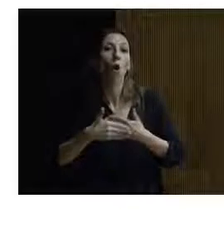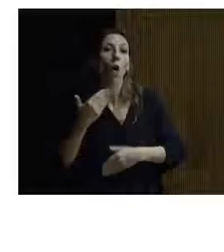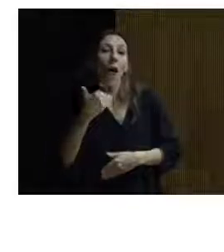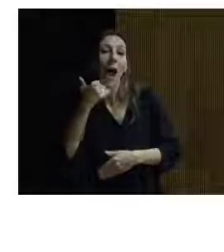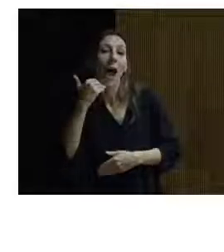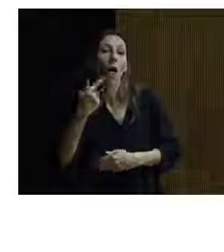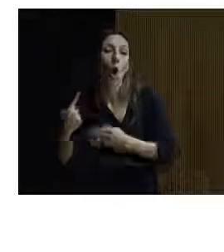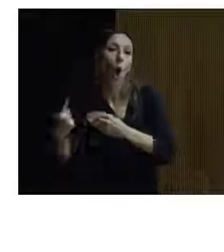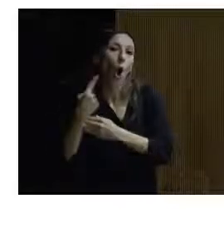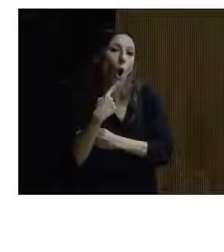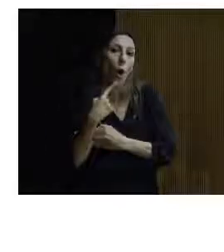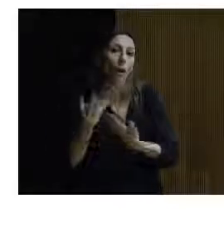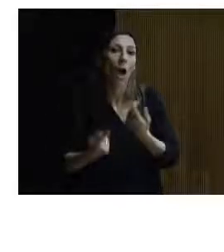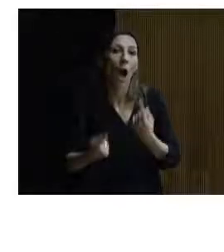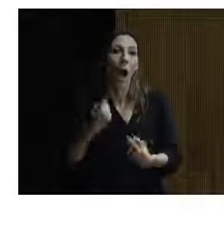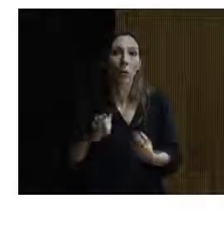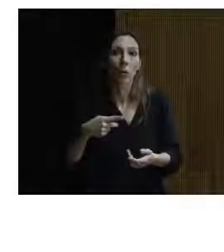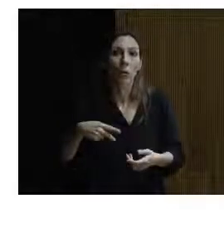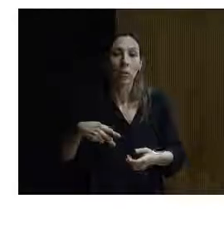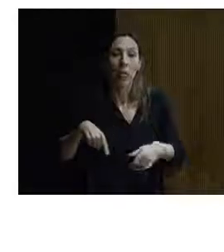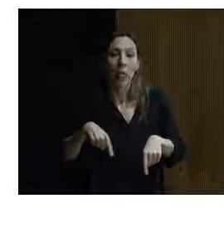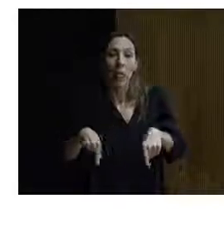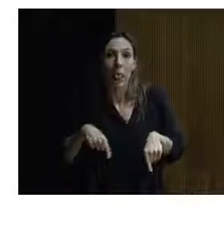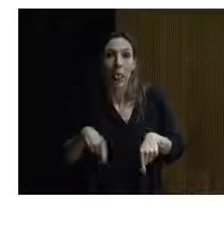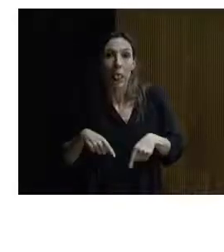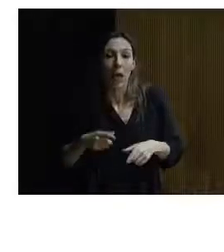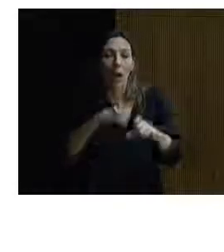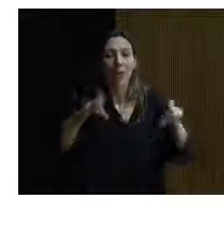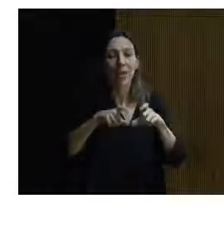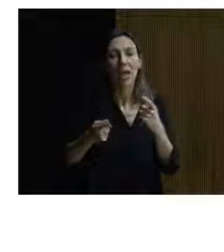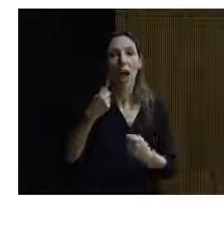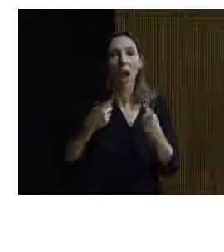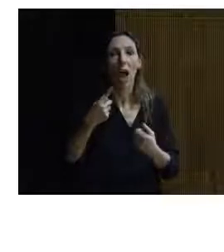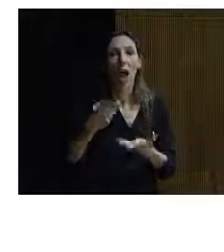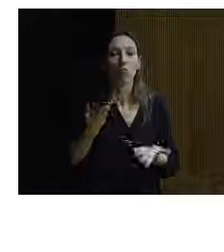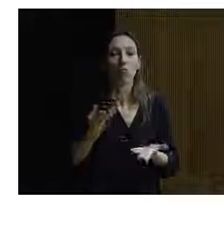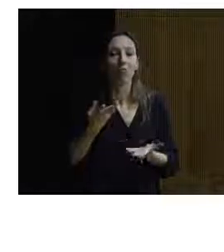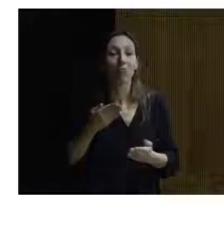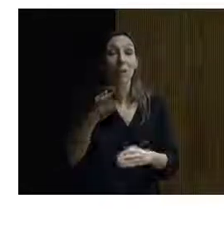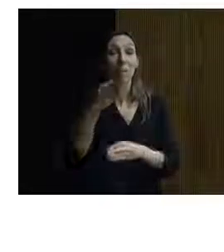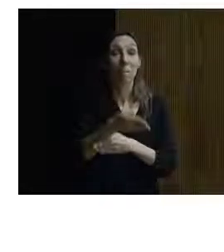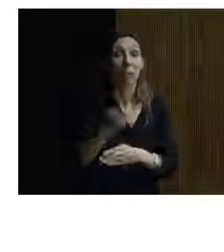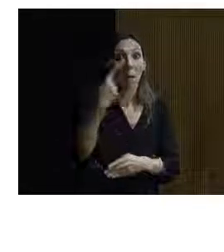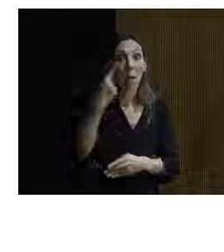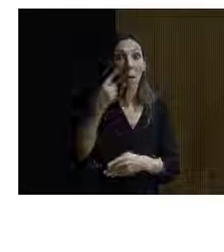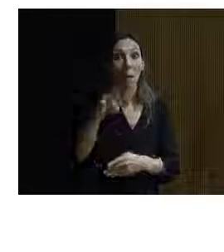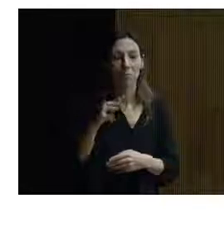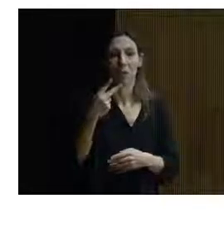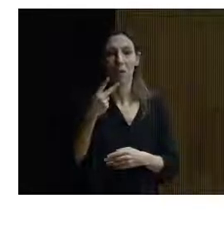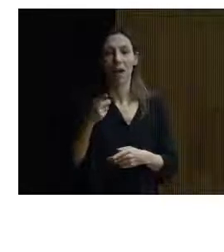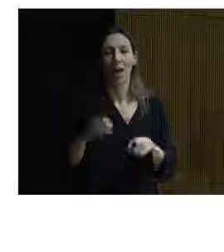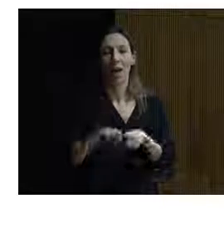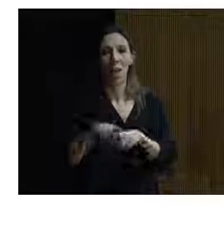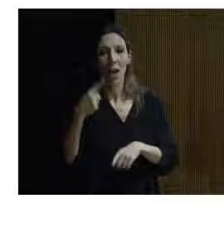algo que nos están obligando. Hay gente que tiembla. Hay empresas que, cuando les hablamos de accesibilidad o vamos a verlas, nos miran como que fuésemos inspectores.